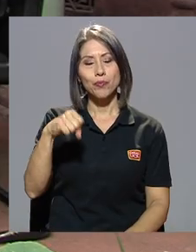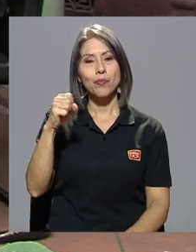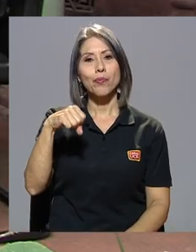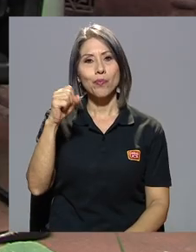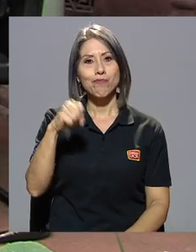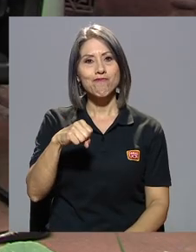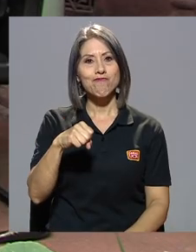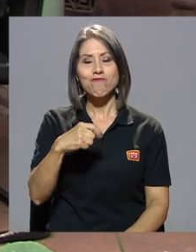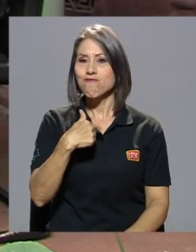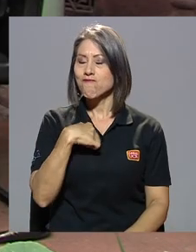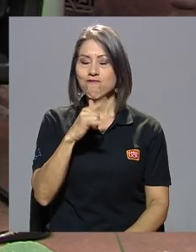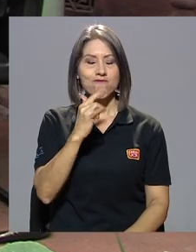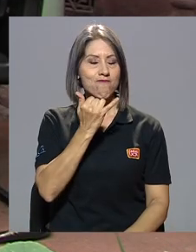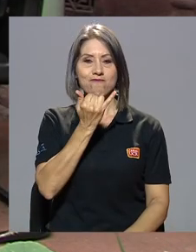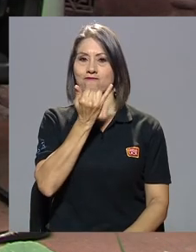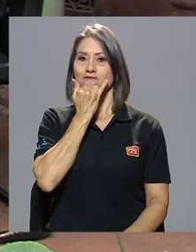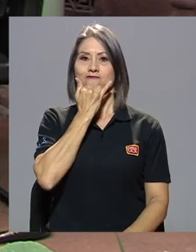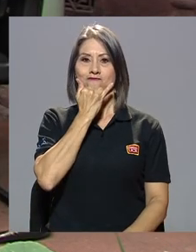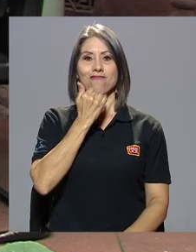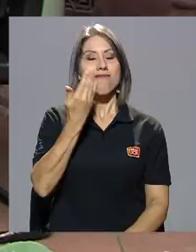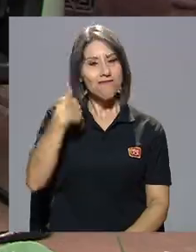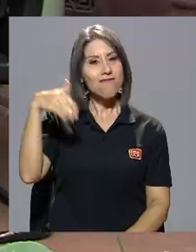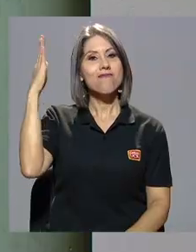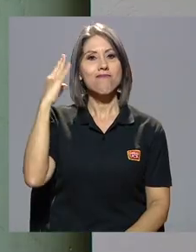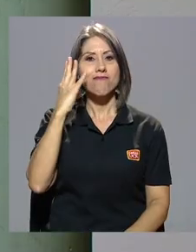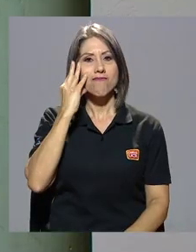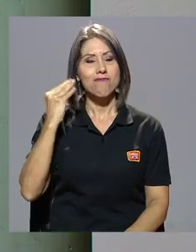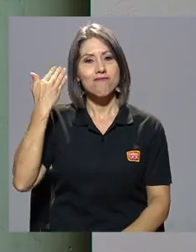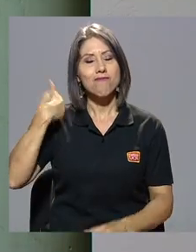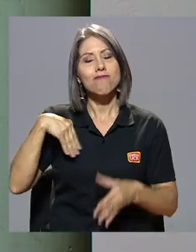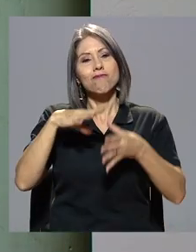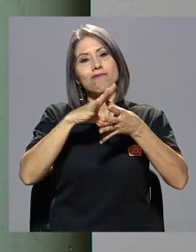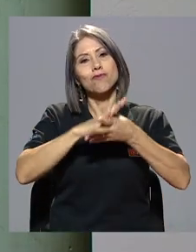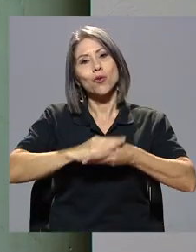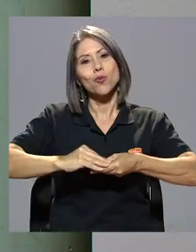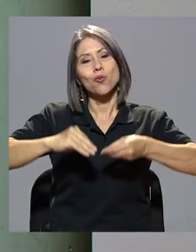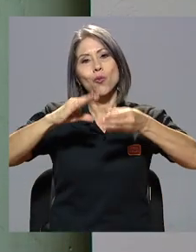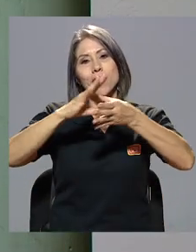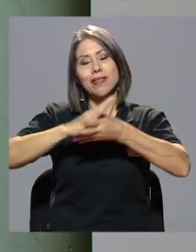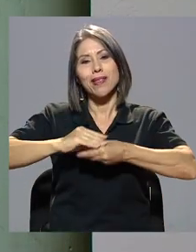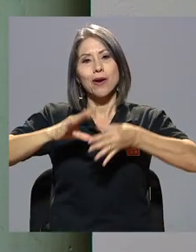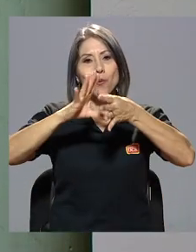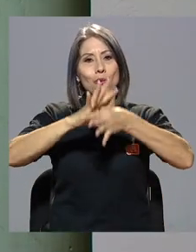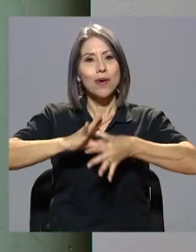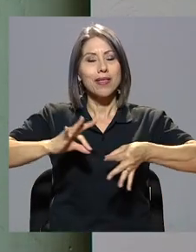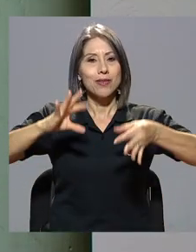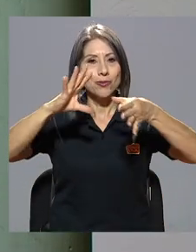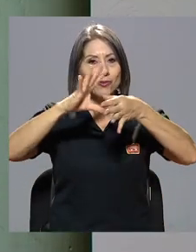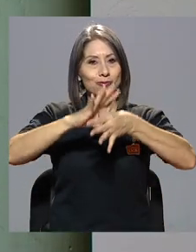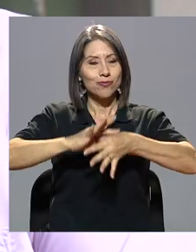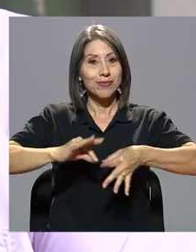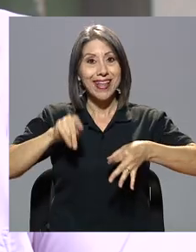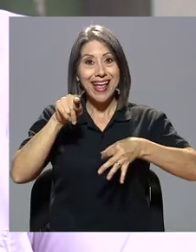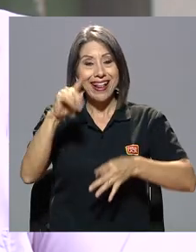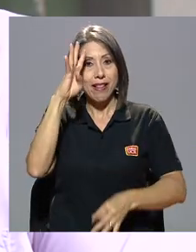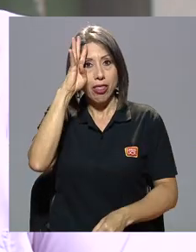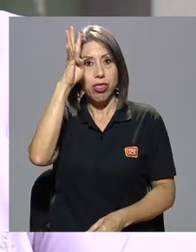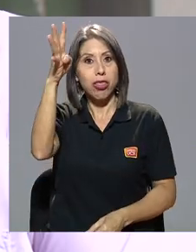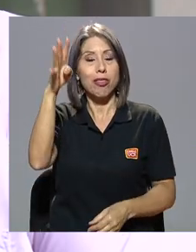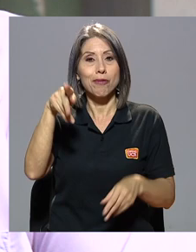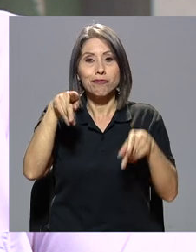Sí, no me equivoqué, era un abuelo cuentacuentos que inventaba personajes